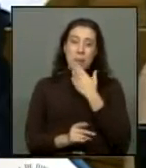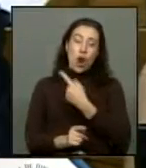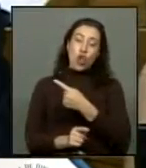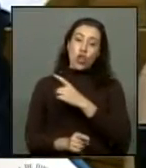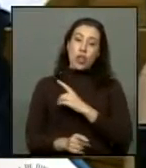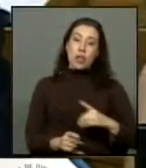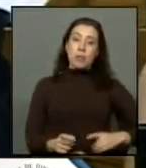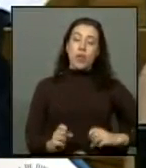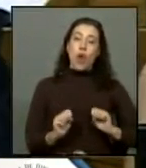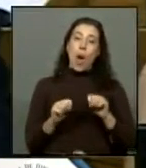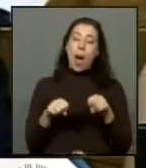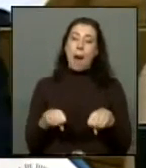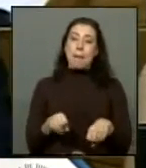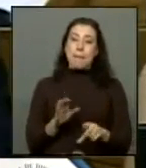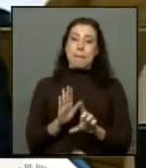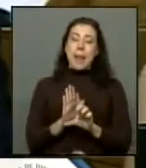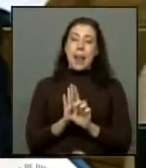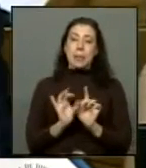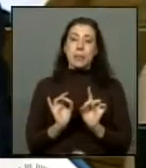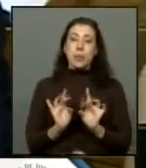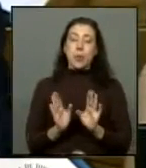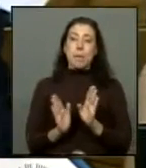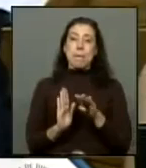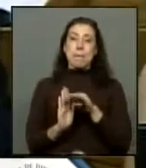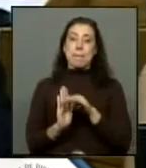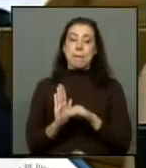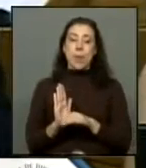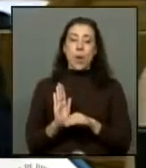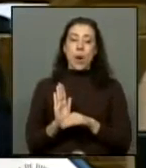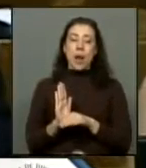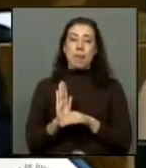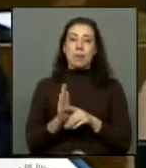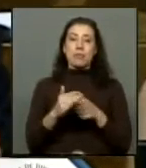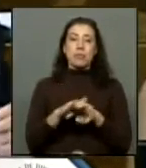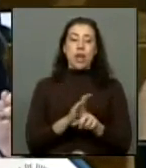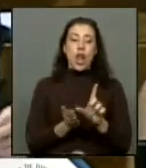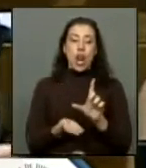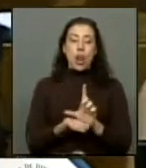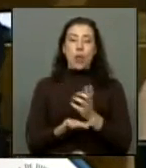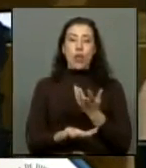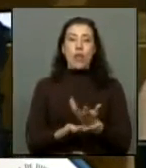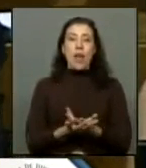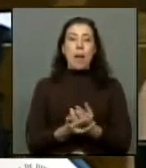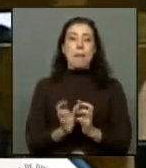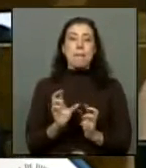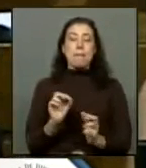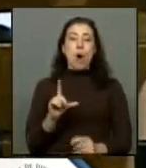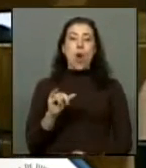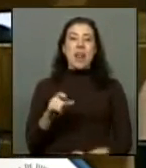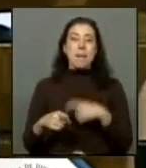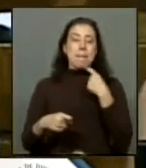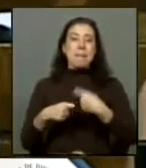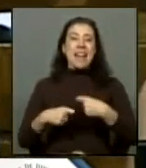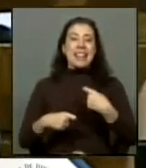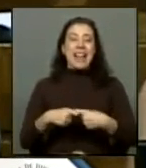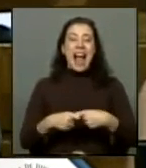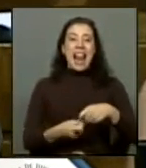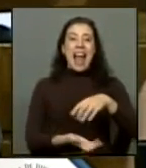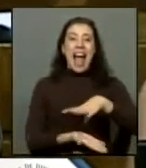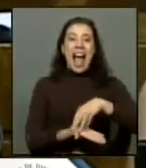aprobó la ley que establece un programa de intervención en zonas con presencia de polimetales en la comuna de Arica.